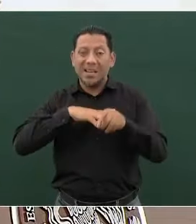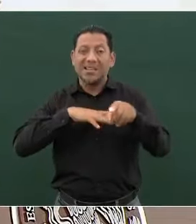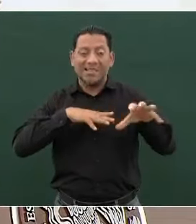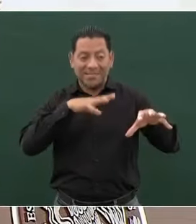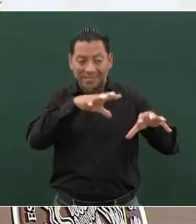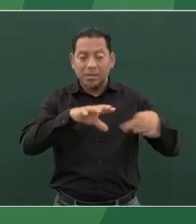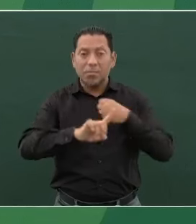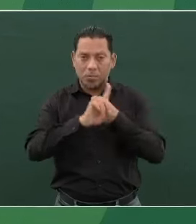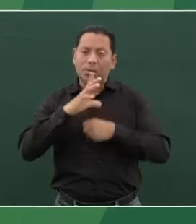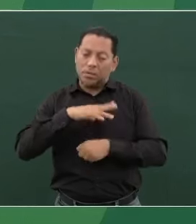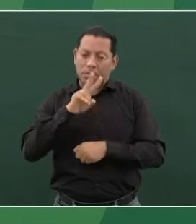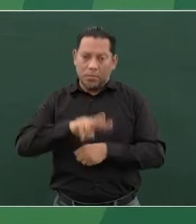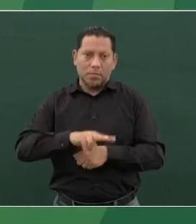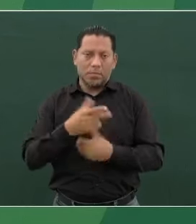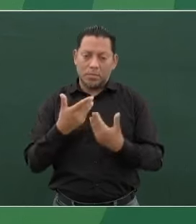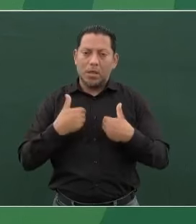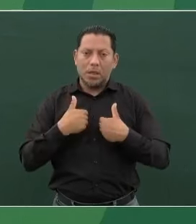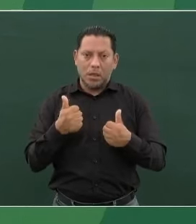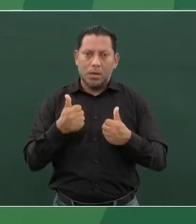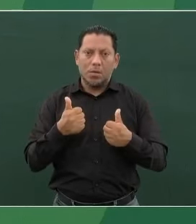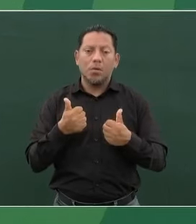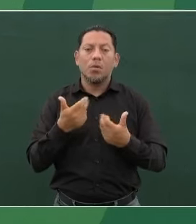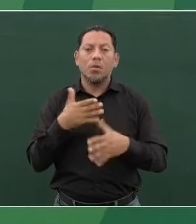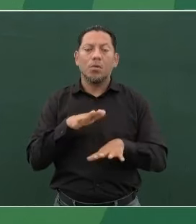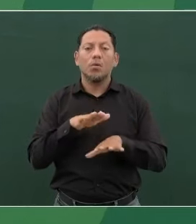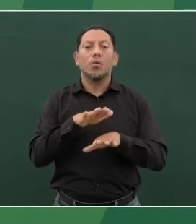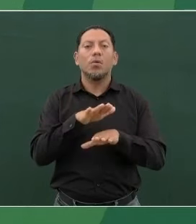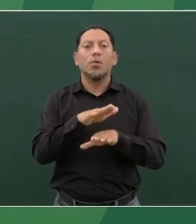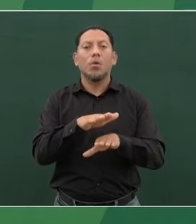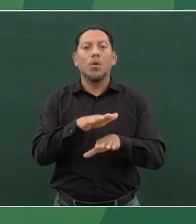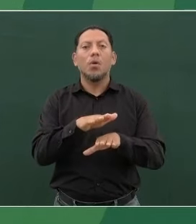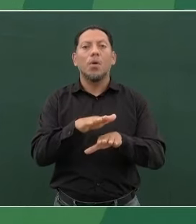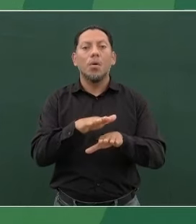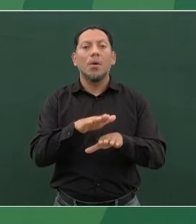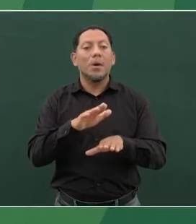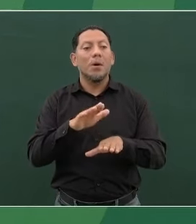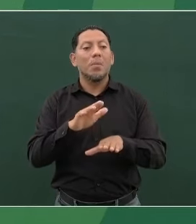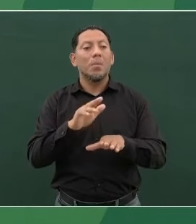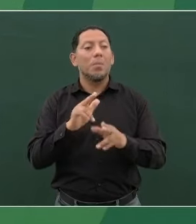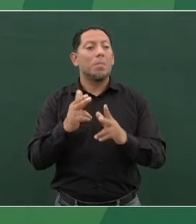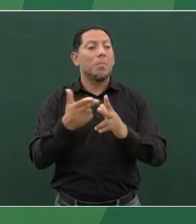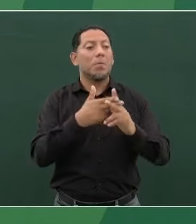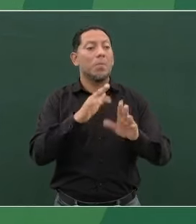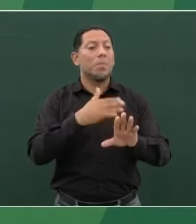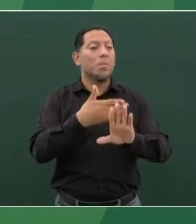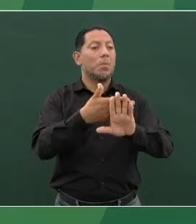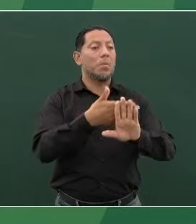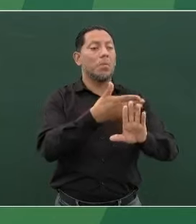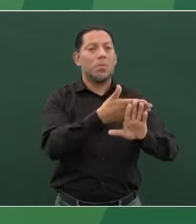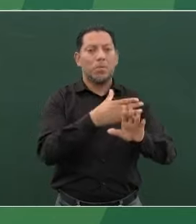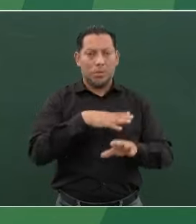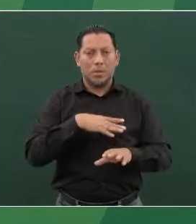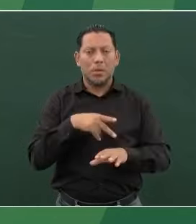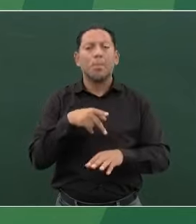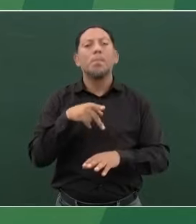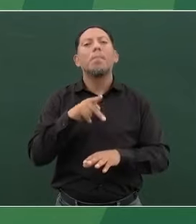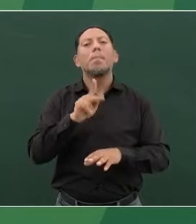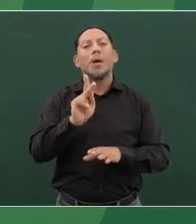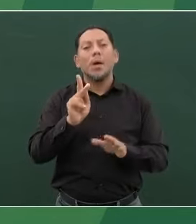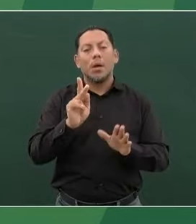en lo que corresponde a homicidios. Pero aún